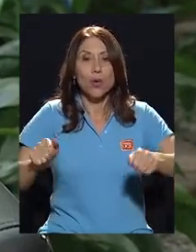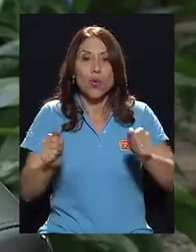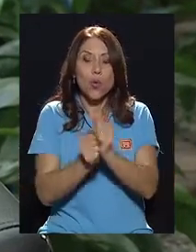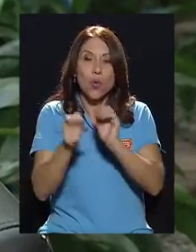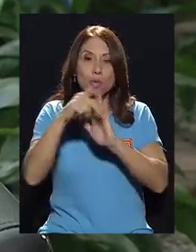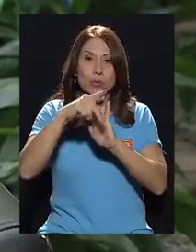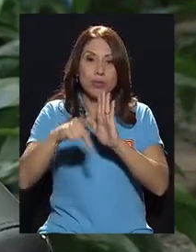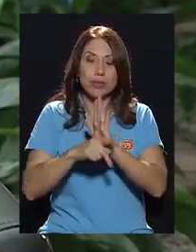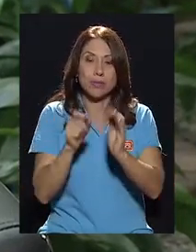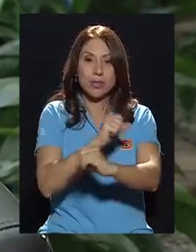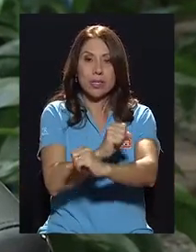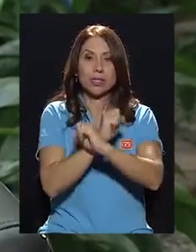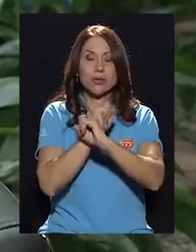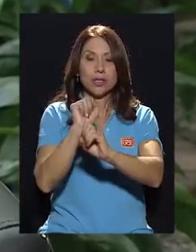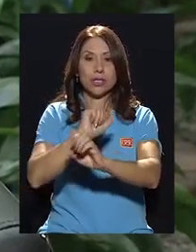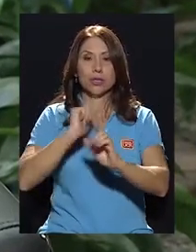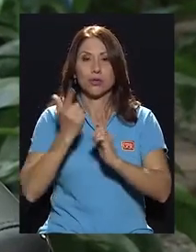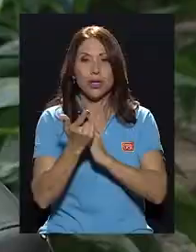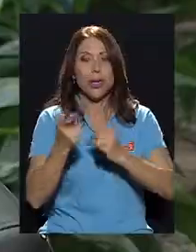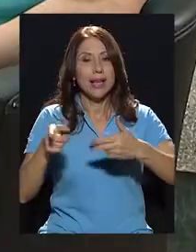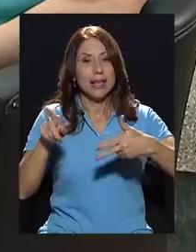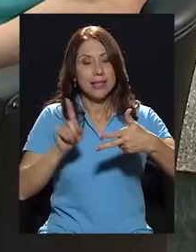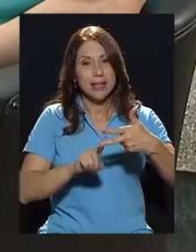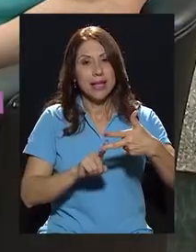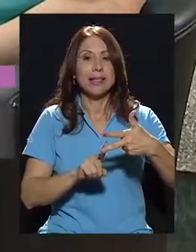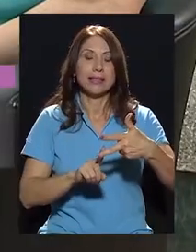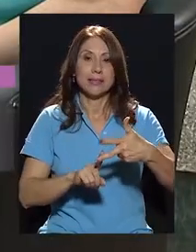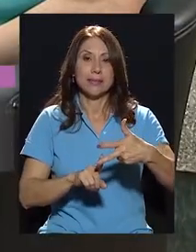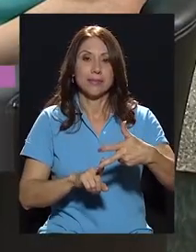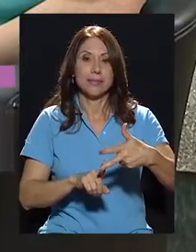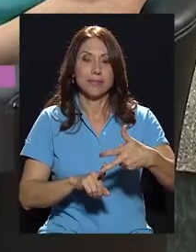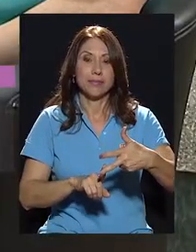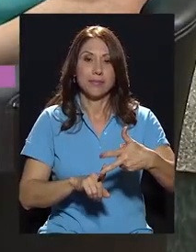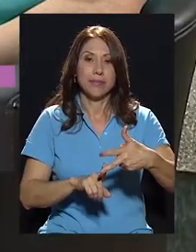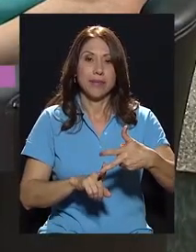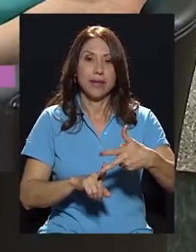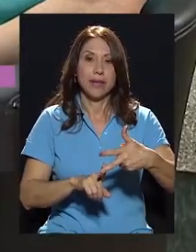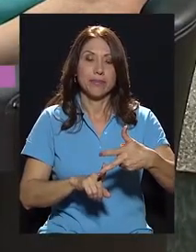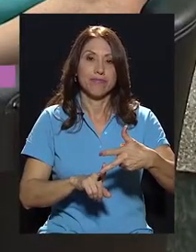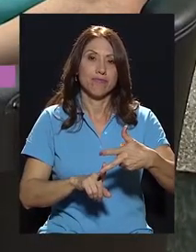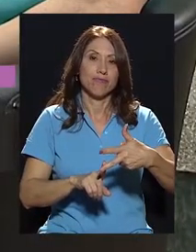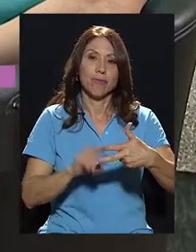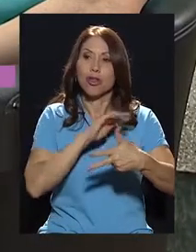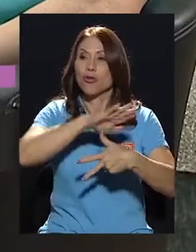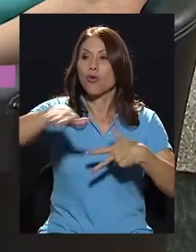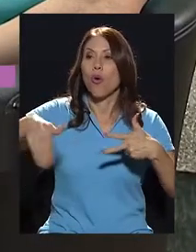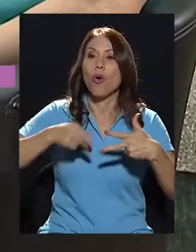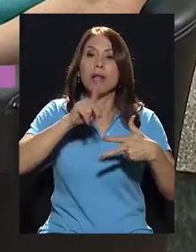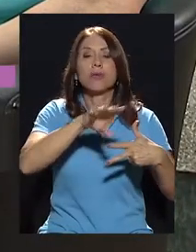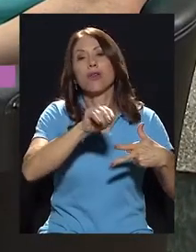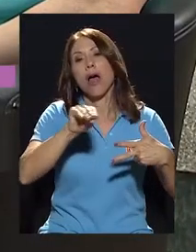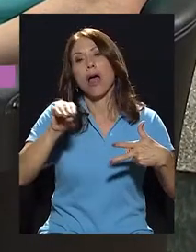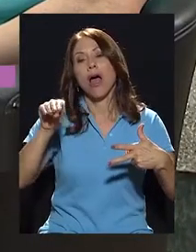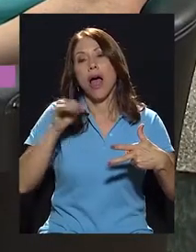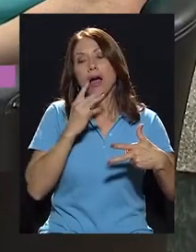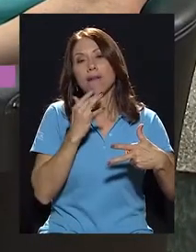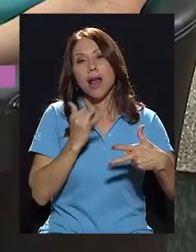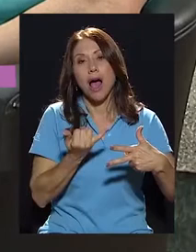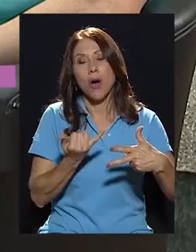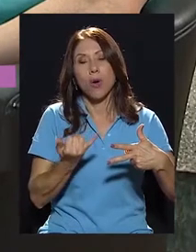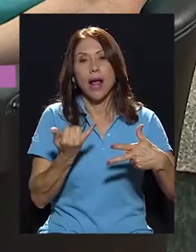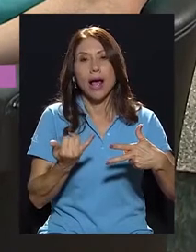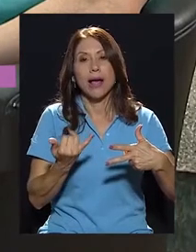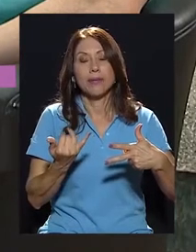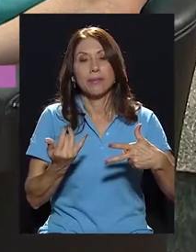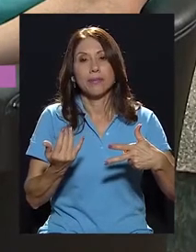acuerdo con esos principios de la seguridad social y tres, la parte que todo el mundo habla ahora de,